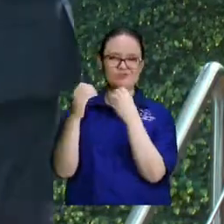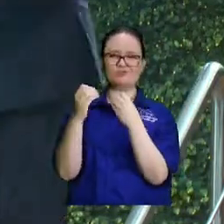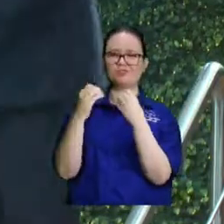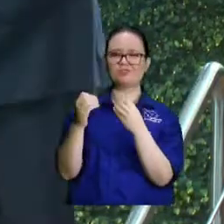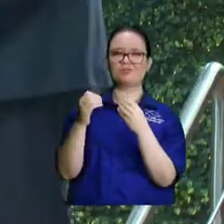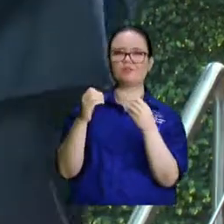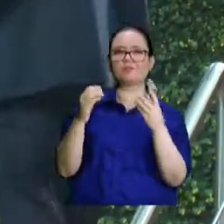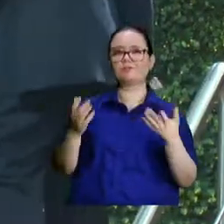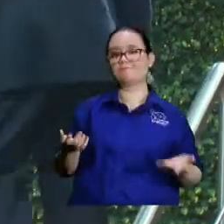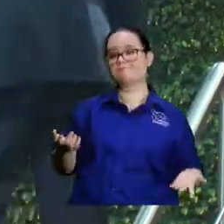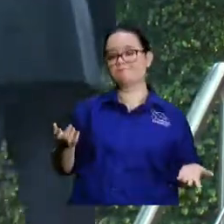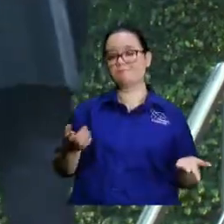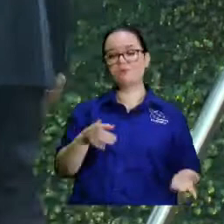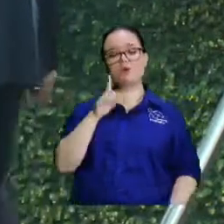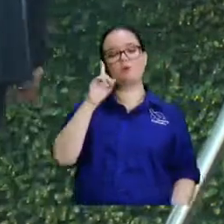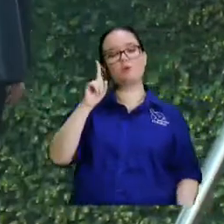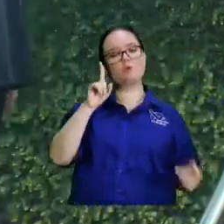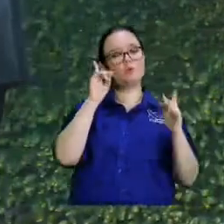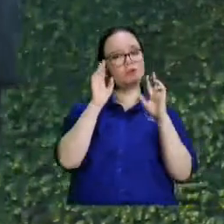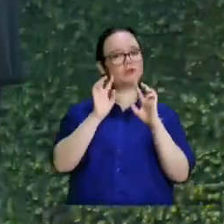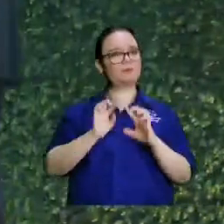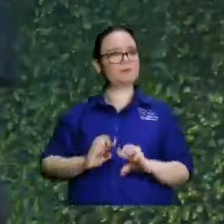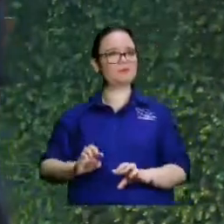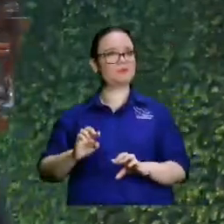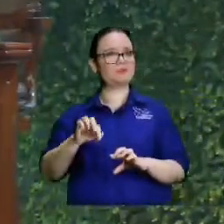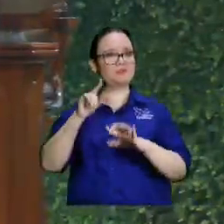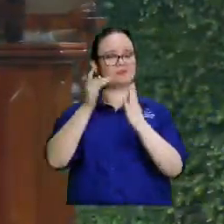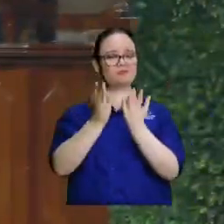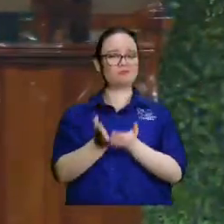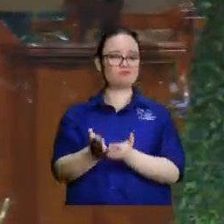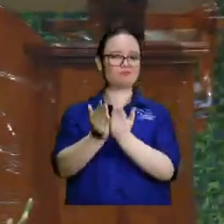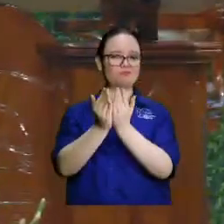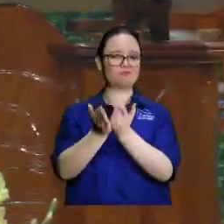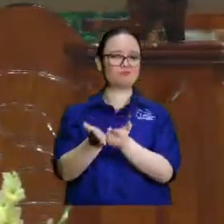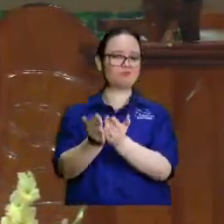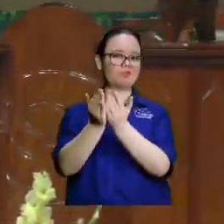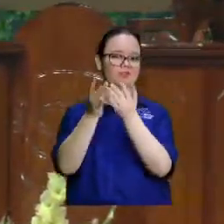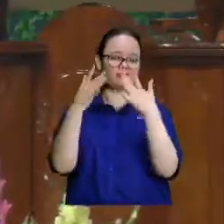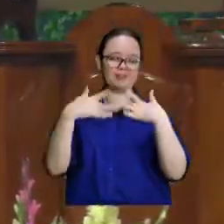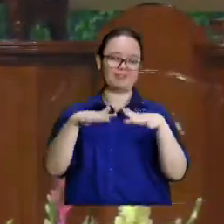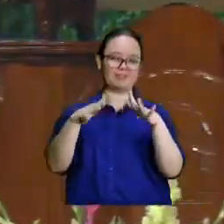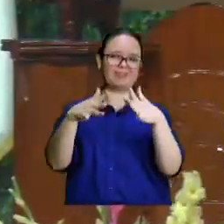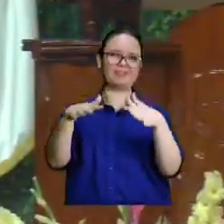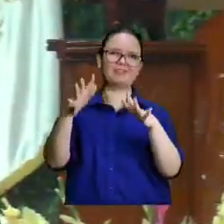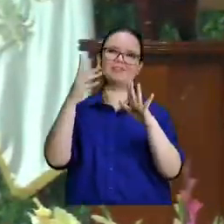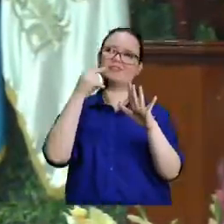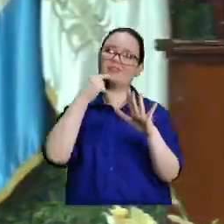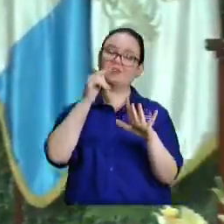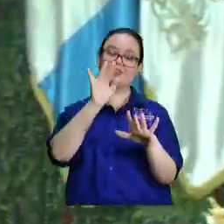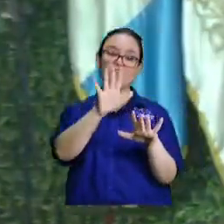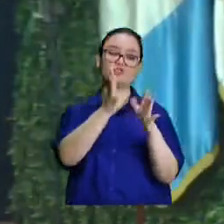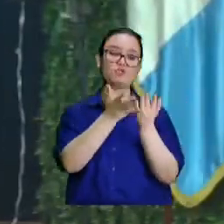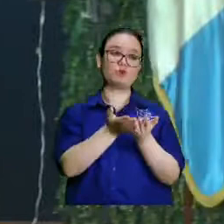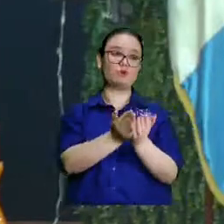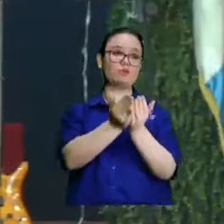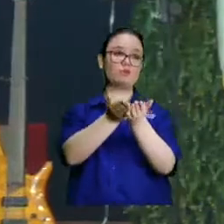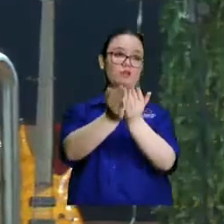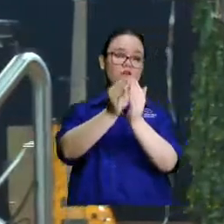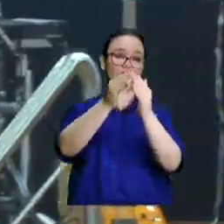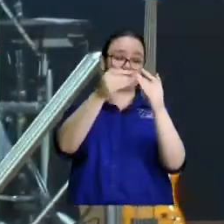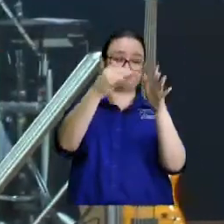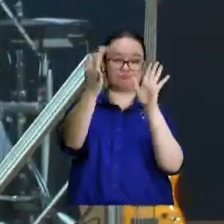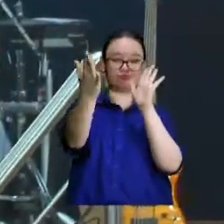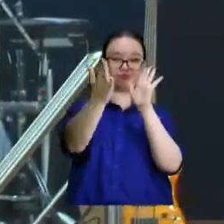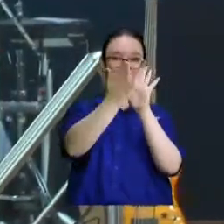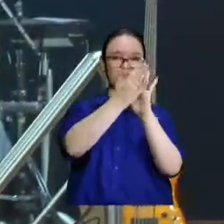dijo un navegante que había había sido un pirata había sido un navegante famoso y su barco se hundió frente a las